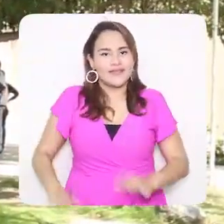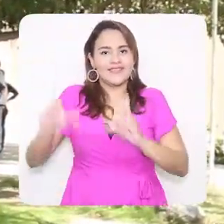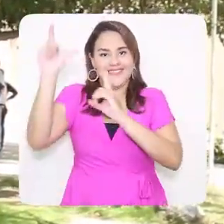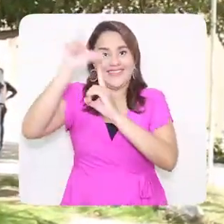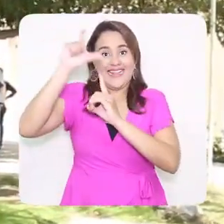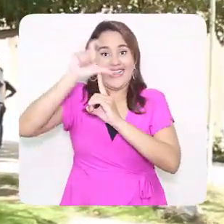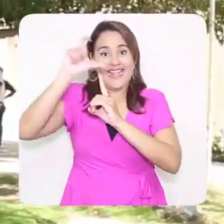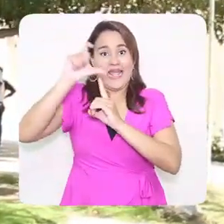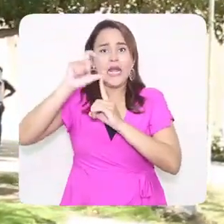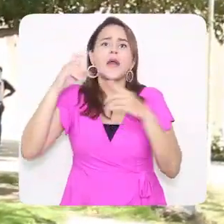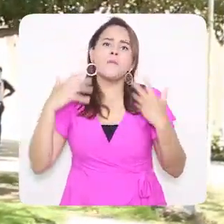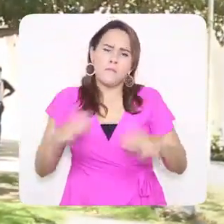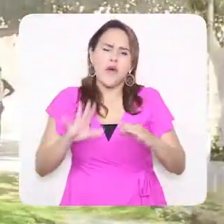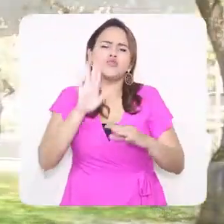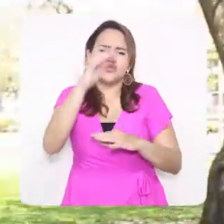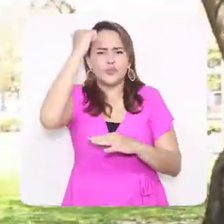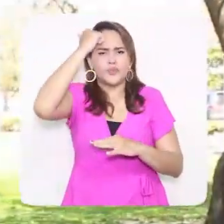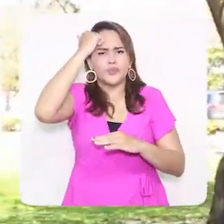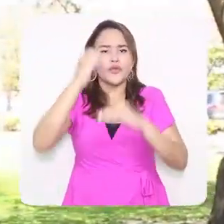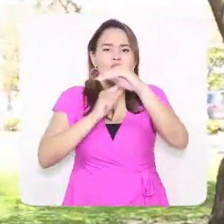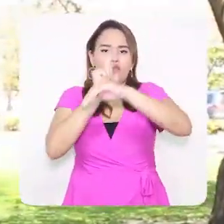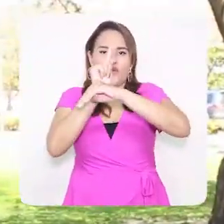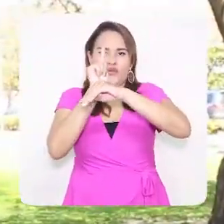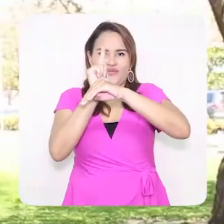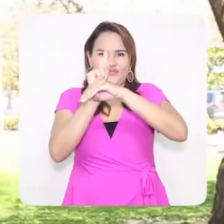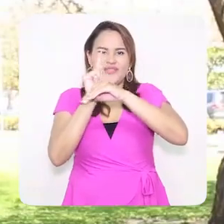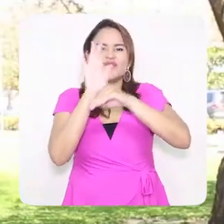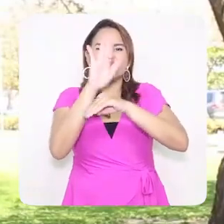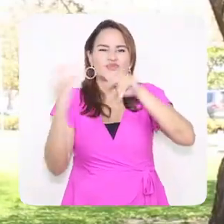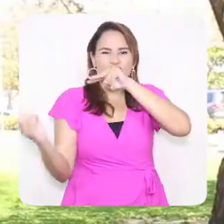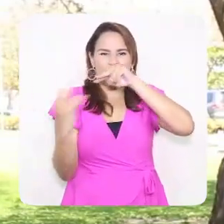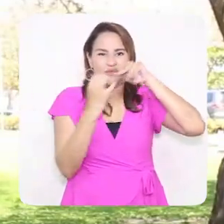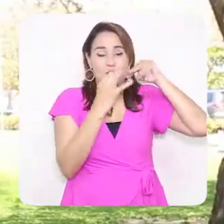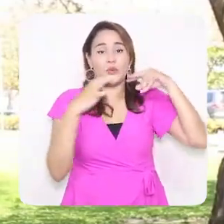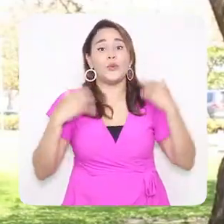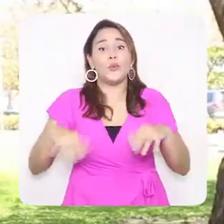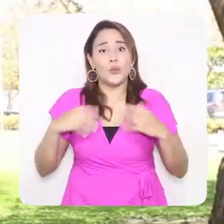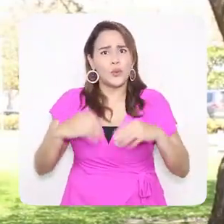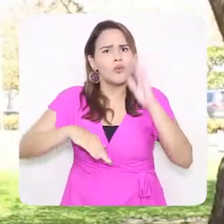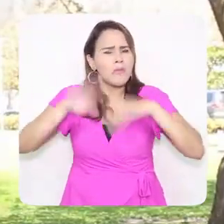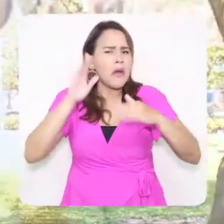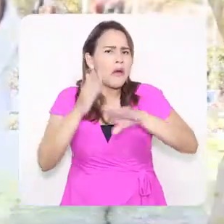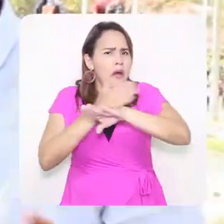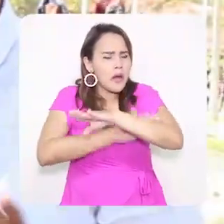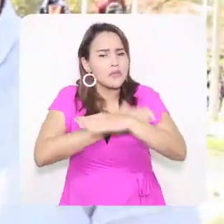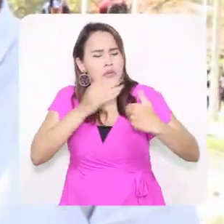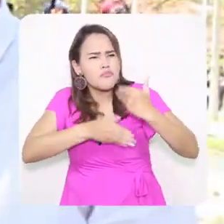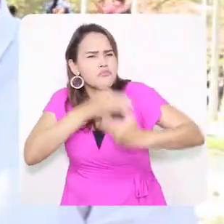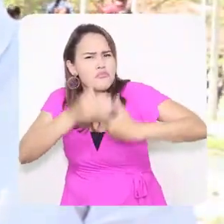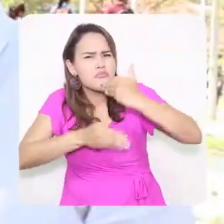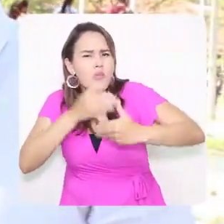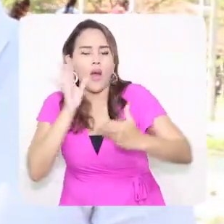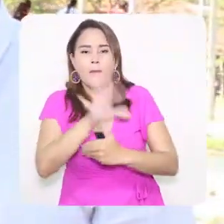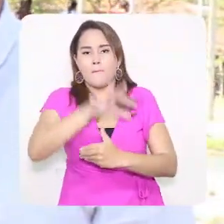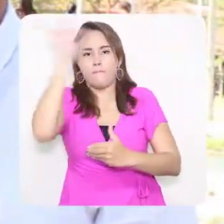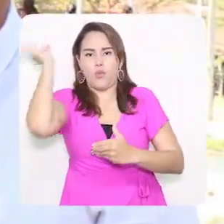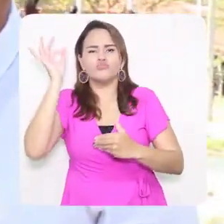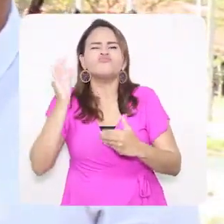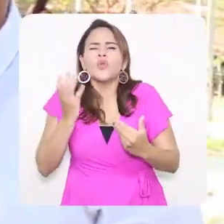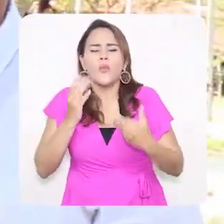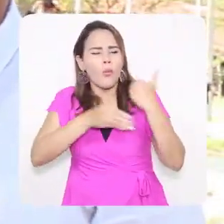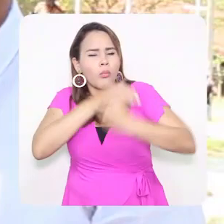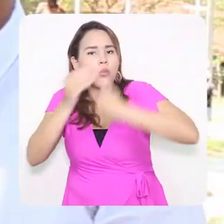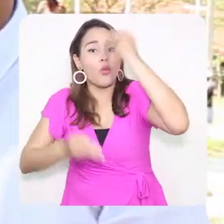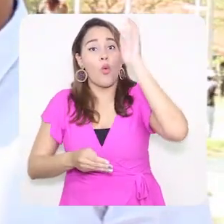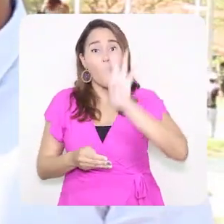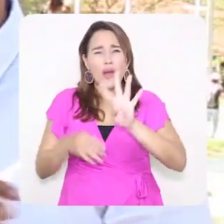de la Facultad de Ciencias de la Educación, obtuvo el nombramiento en el cargo luego de un proceso desarrollado en cuatro etapas en el que participaron más de 300